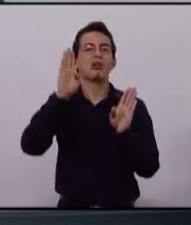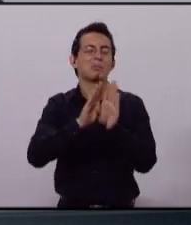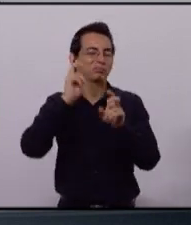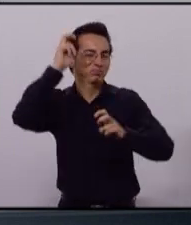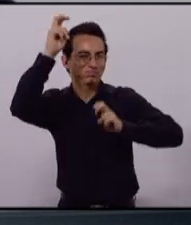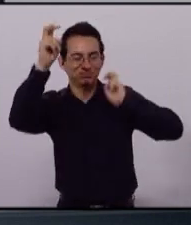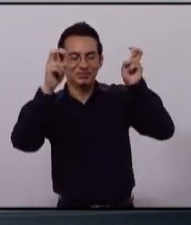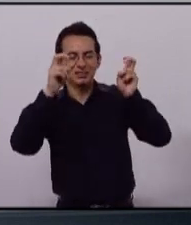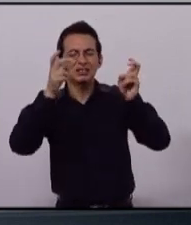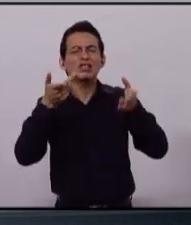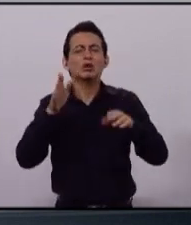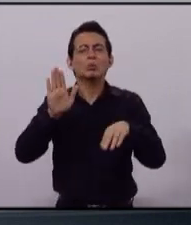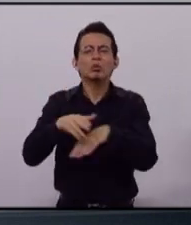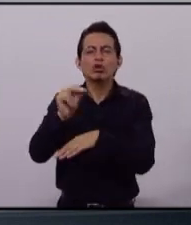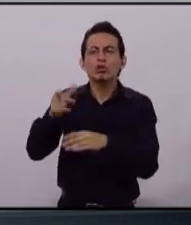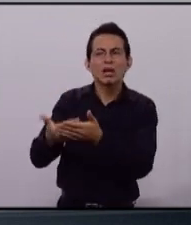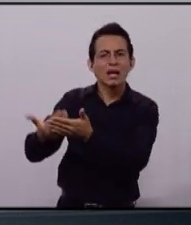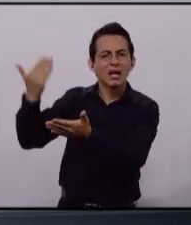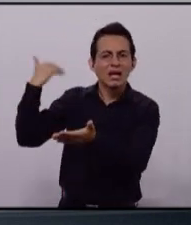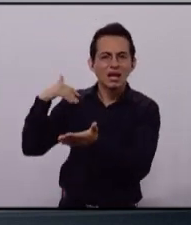pregunto yo, ¿por qué no lo han hecho antes?